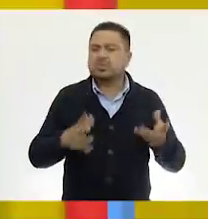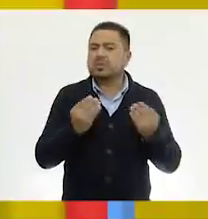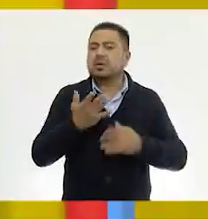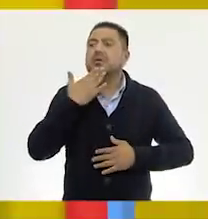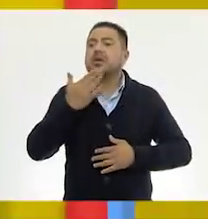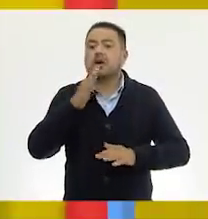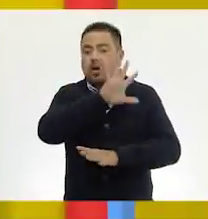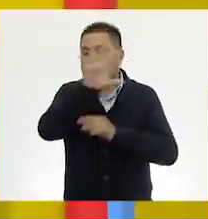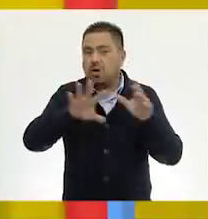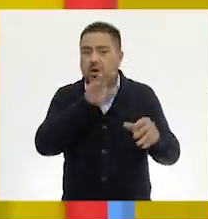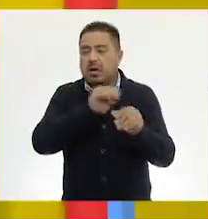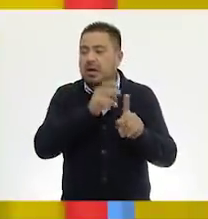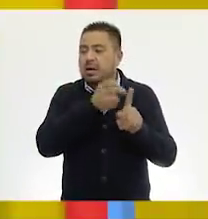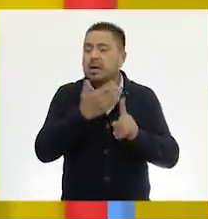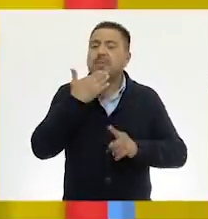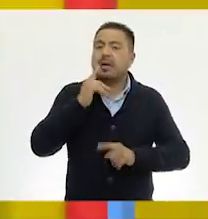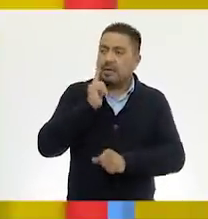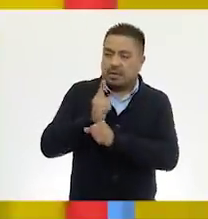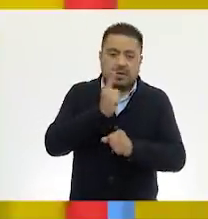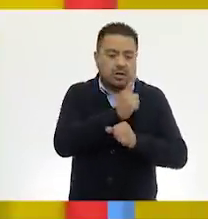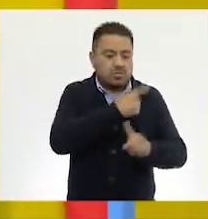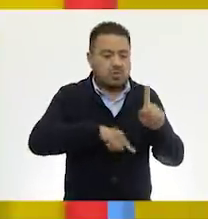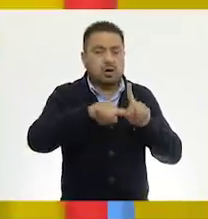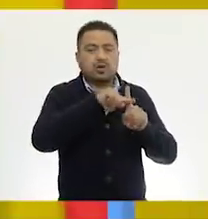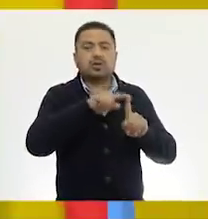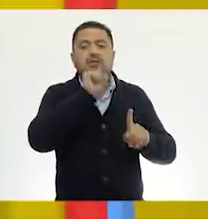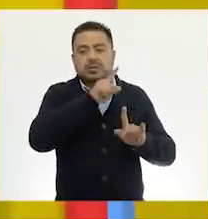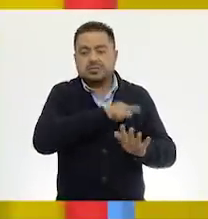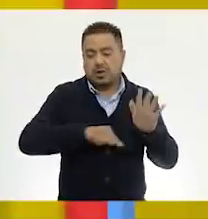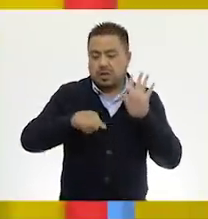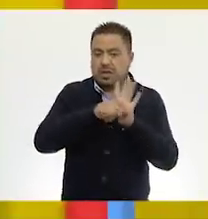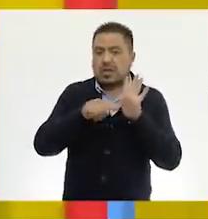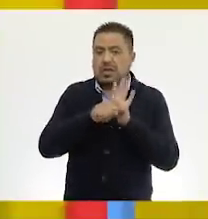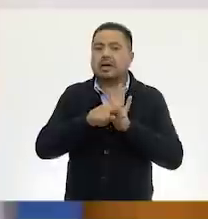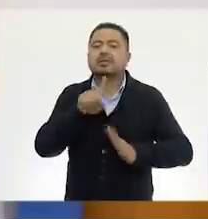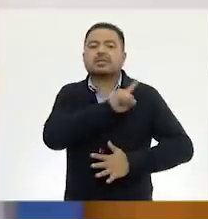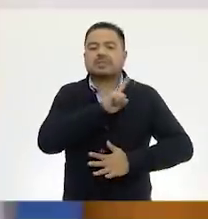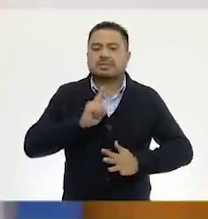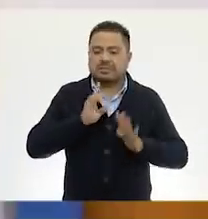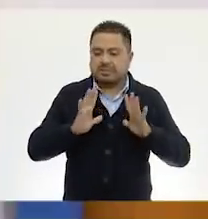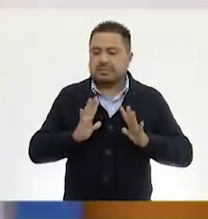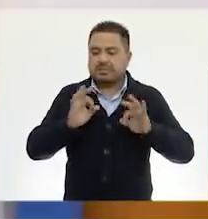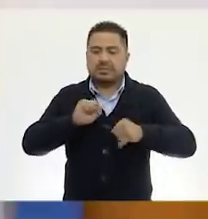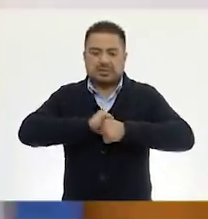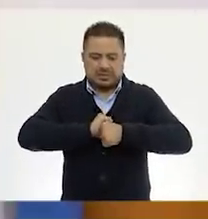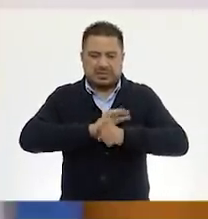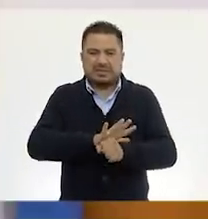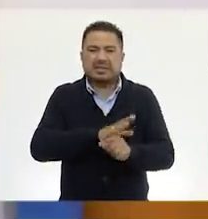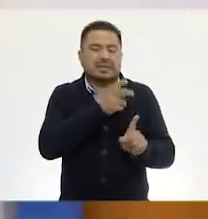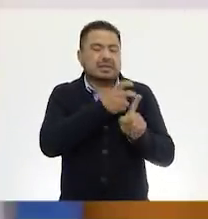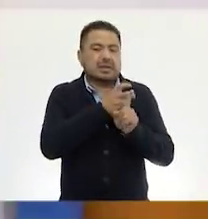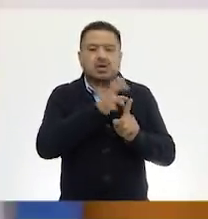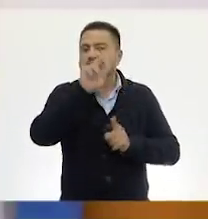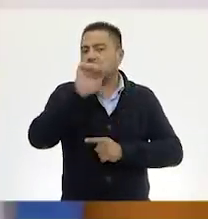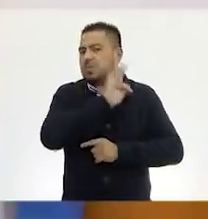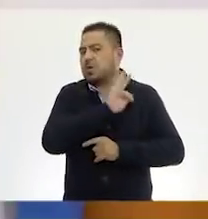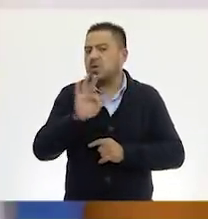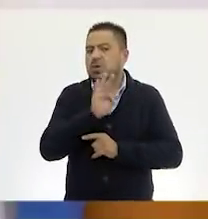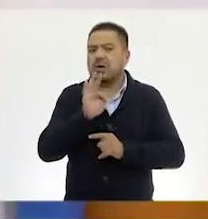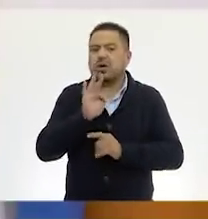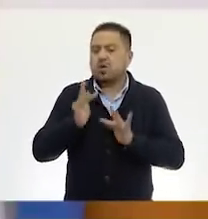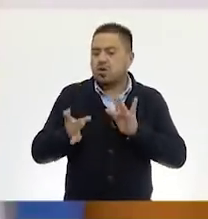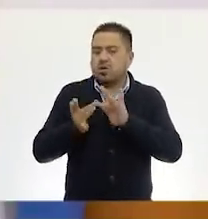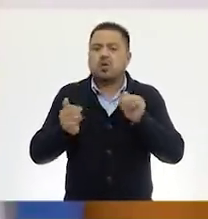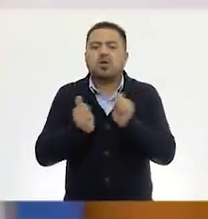Y bien, y todo esto siempre es bueno ver la parte positiva y también la negativa. Debido a la pandemia de la COVID-19, pues no podemos estar en